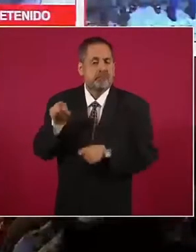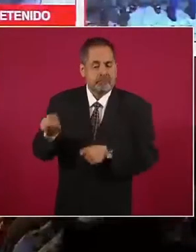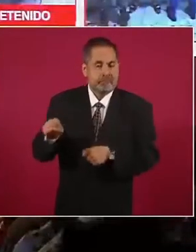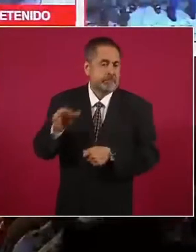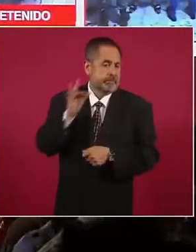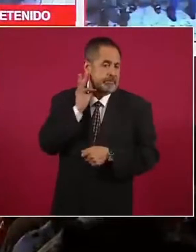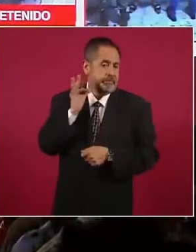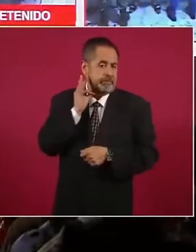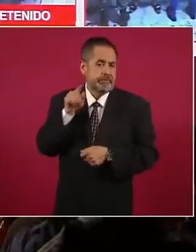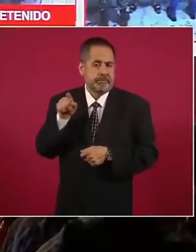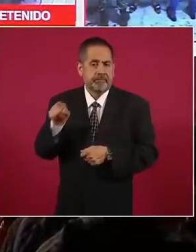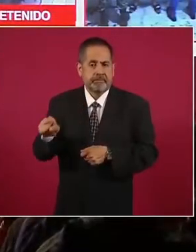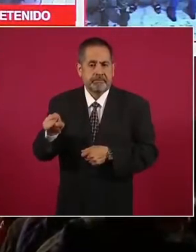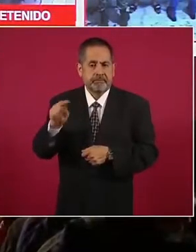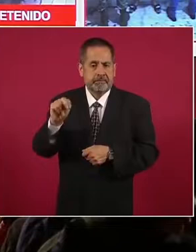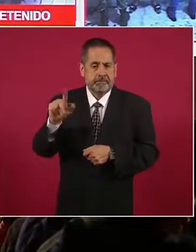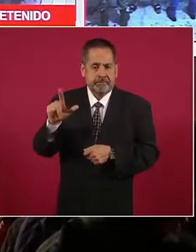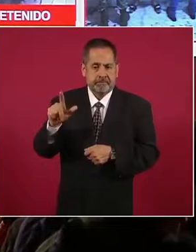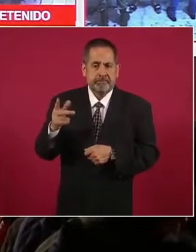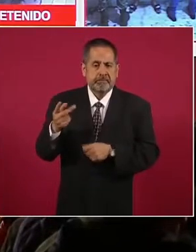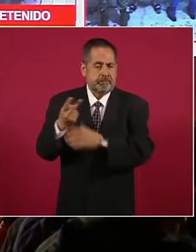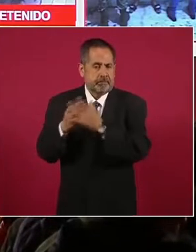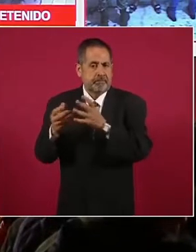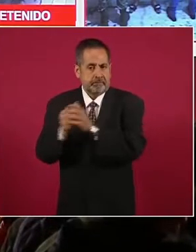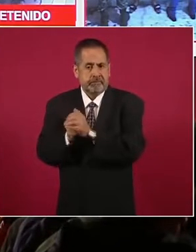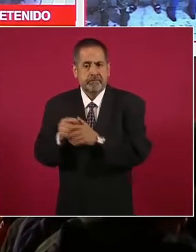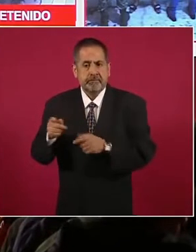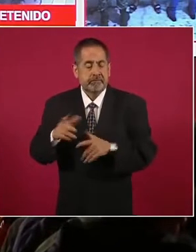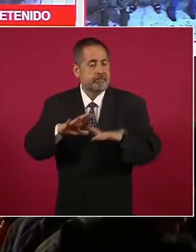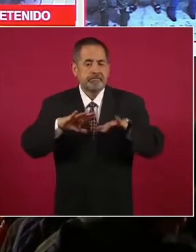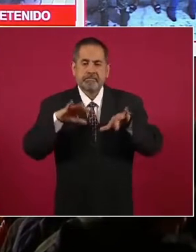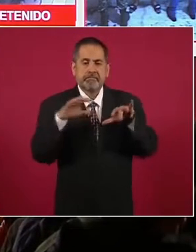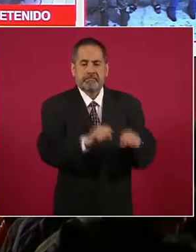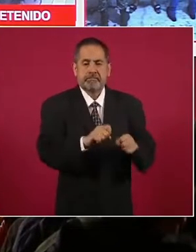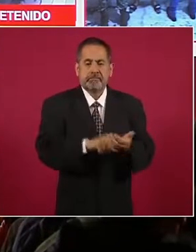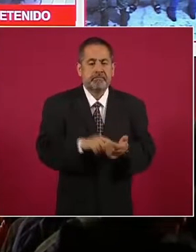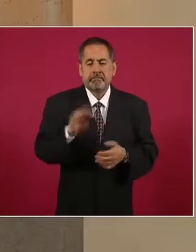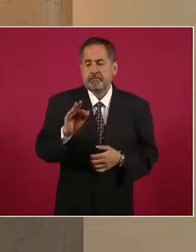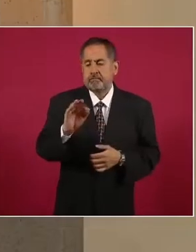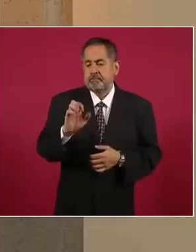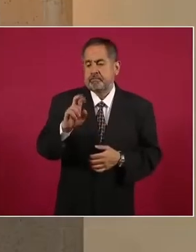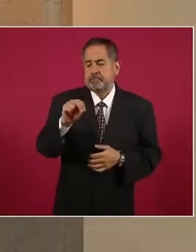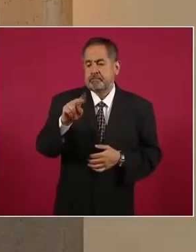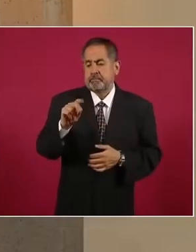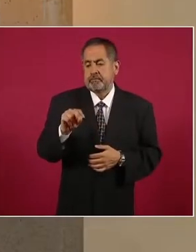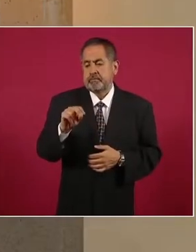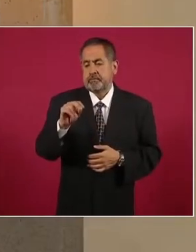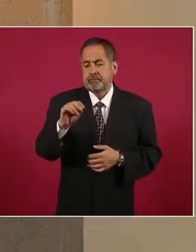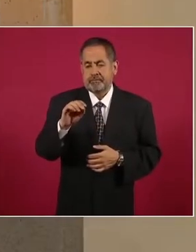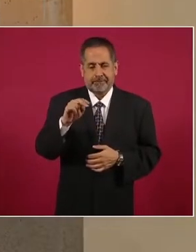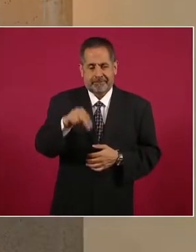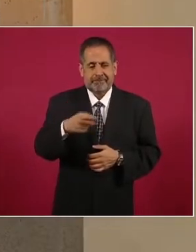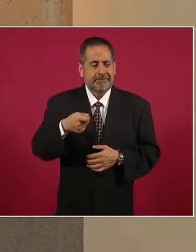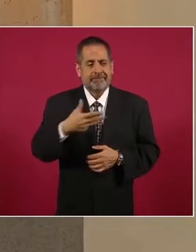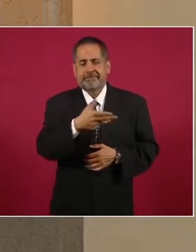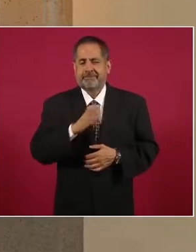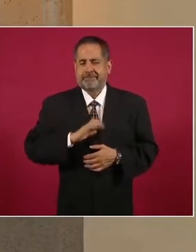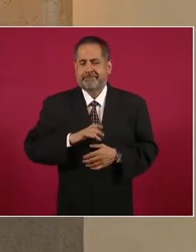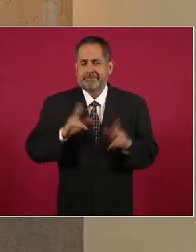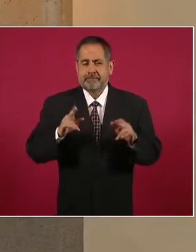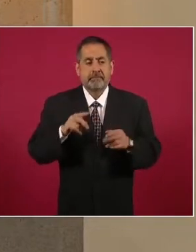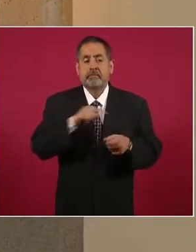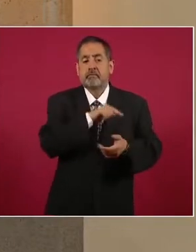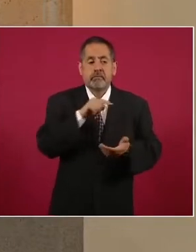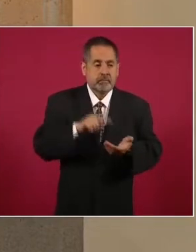Fiscalía de Nuevo León, lograron la detención de Fernando N., alias El Cáncer, en la ciudad de Mazatlán,